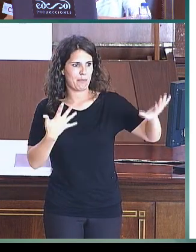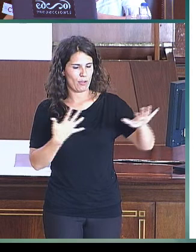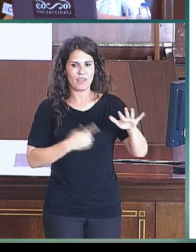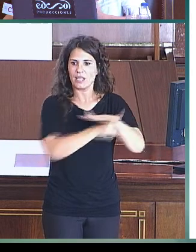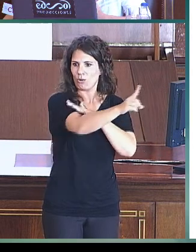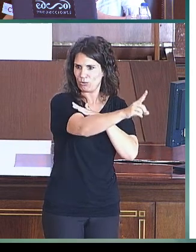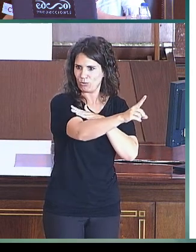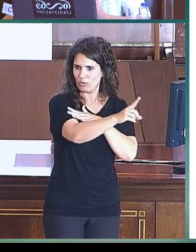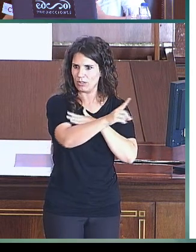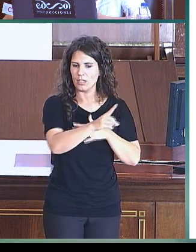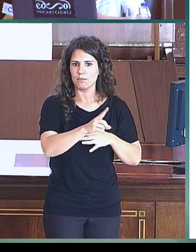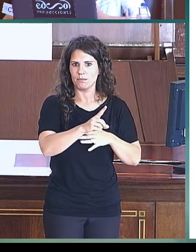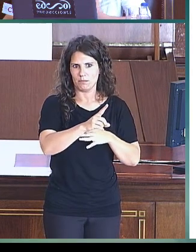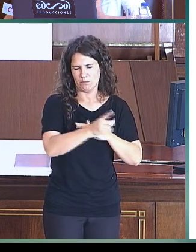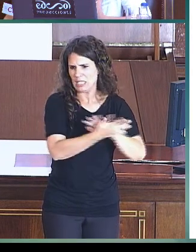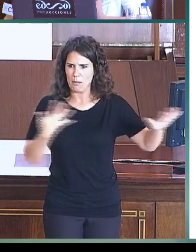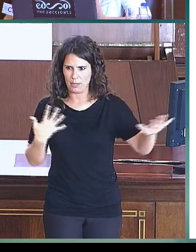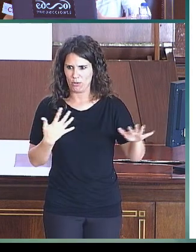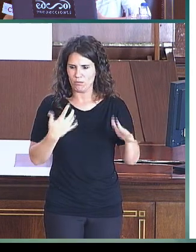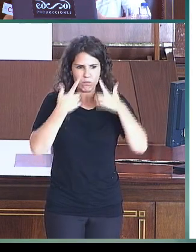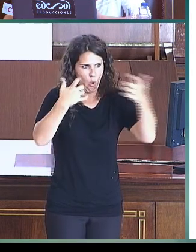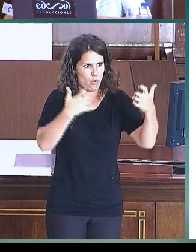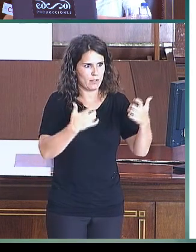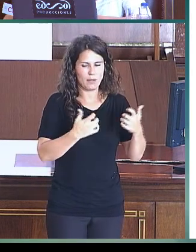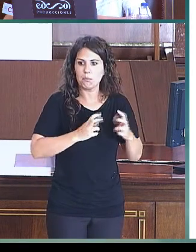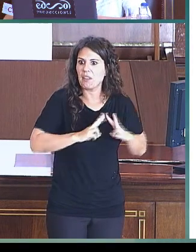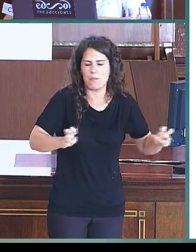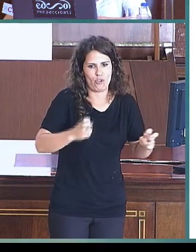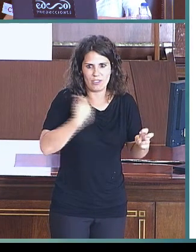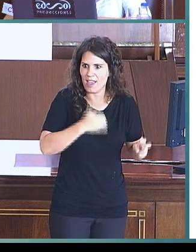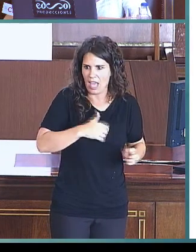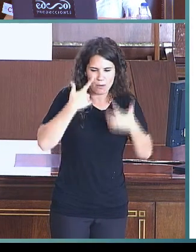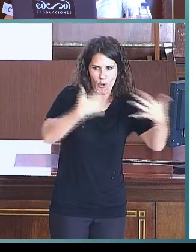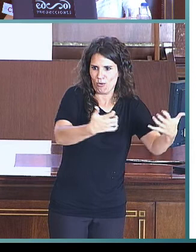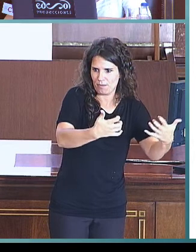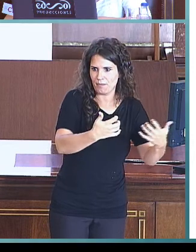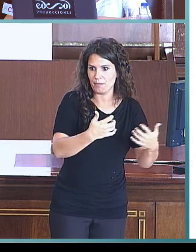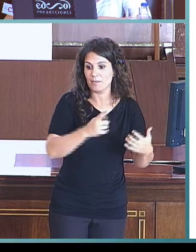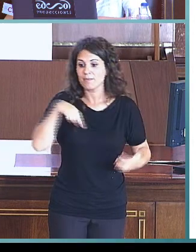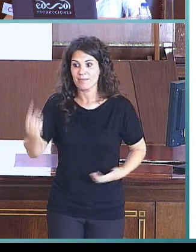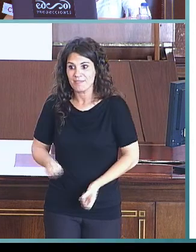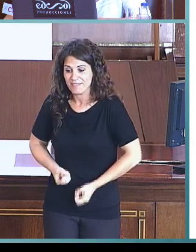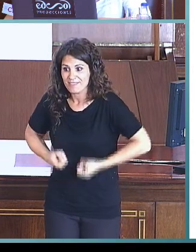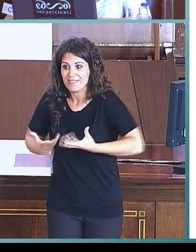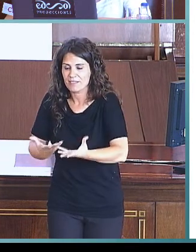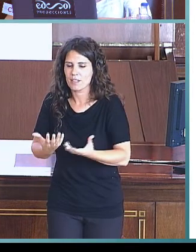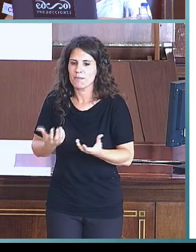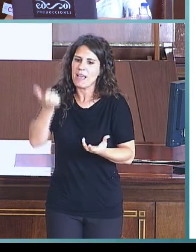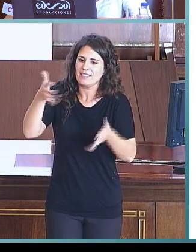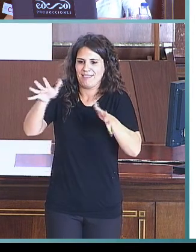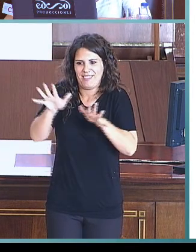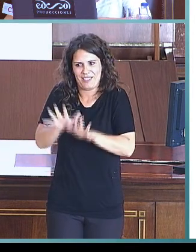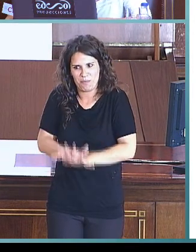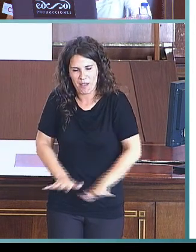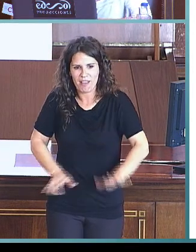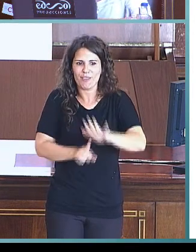ese desarrollo es más explosivo, es más rápido, ocurre más al principio, mientras que las competencias de producción van un poquito más despacio,